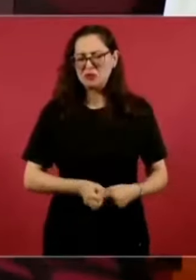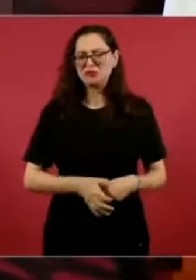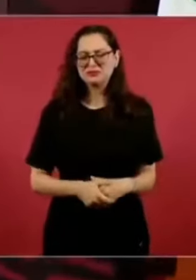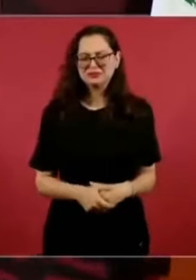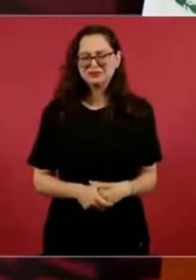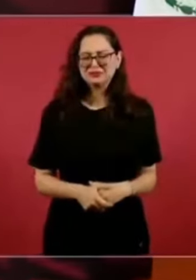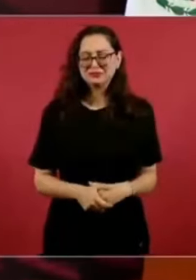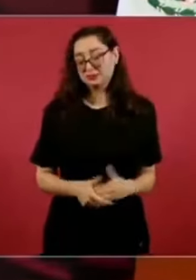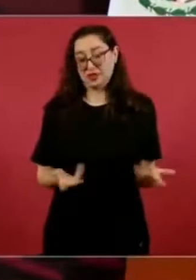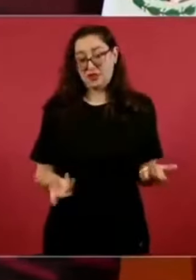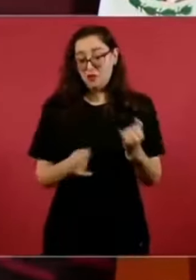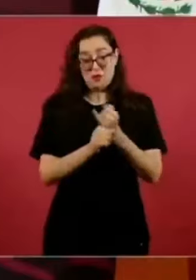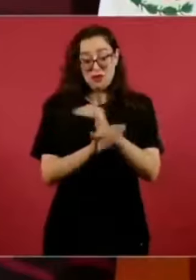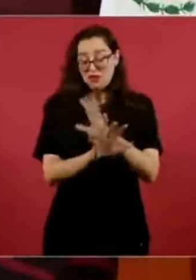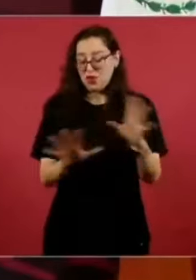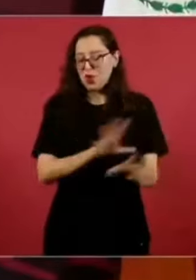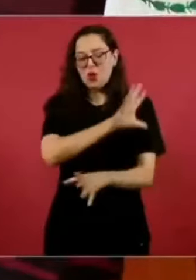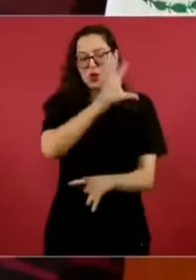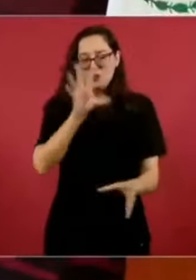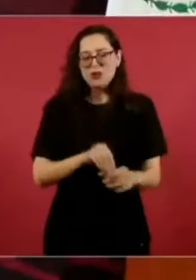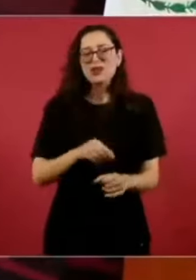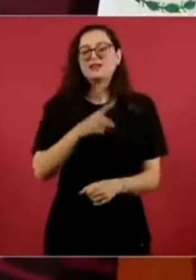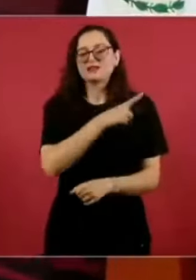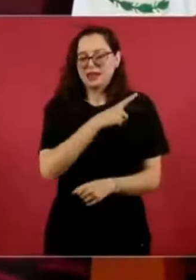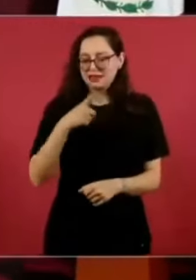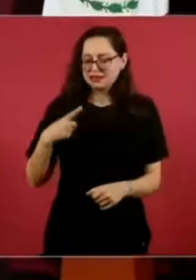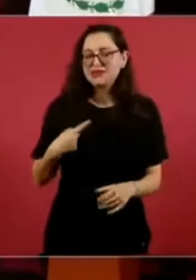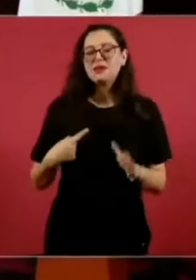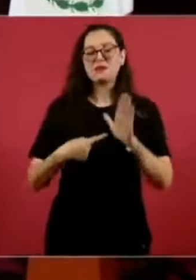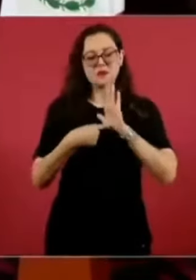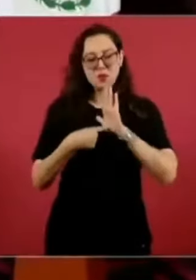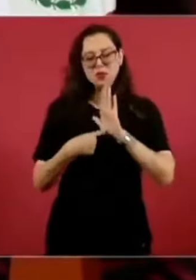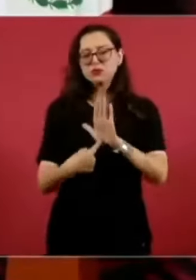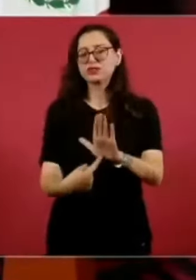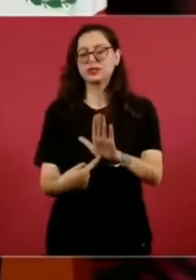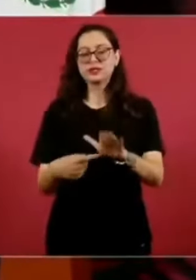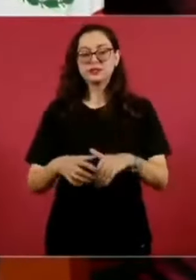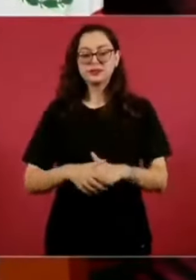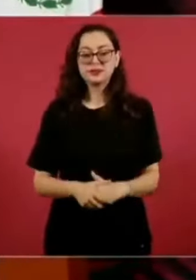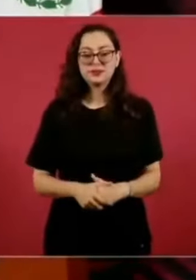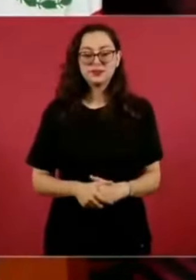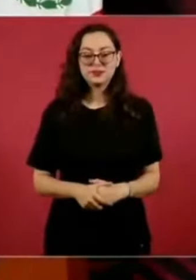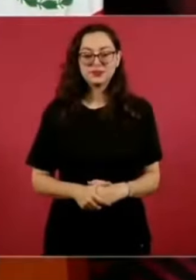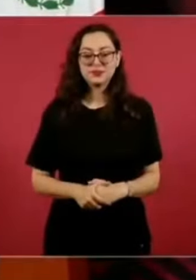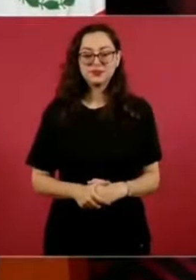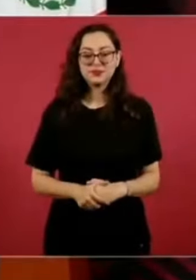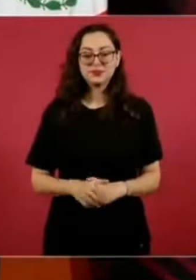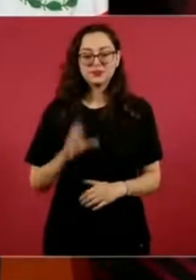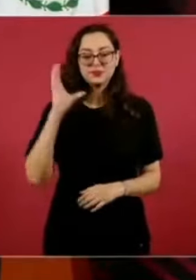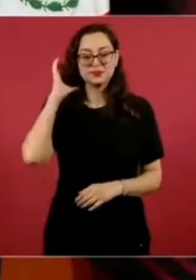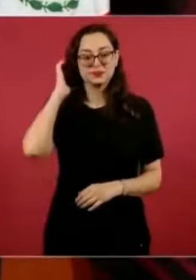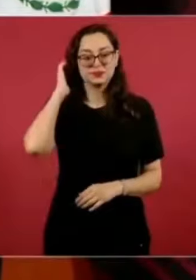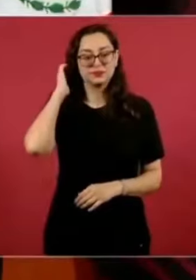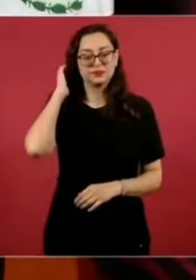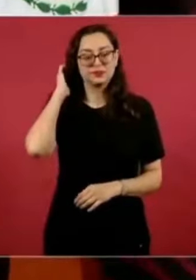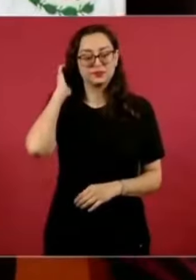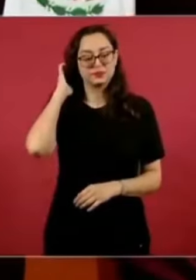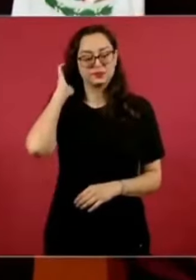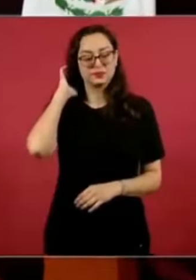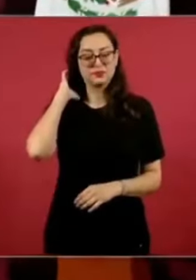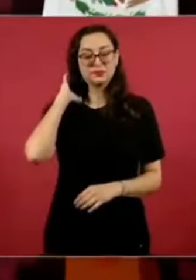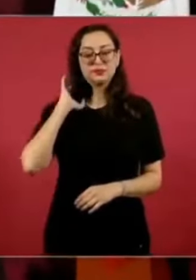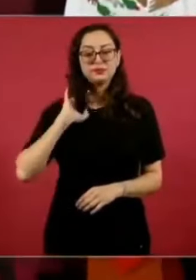conocer todo lo que… ¿Qué